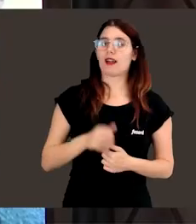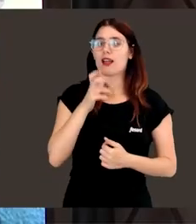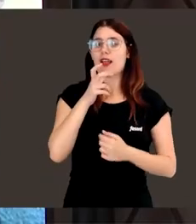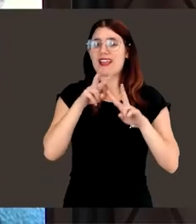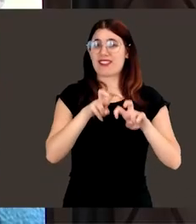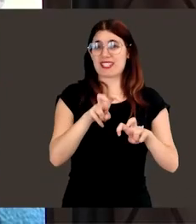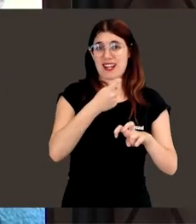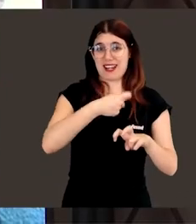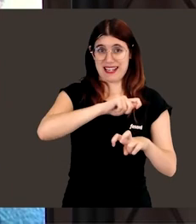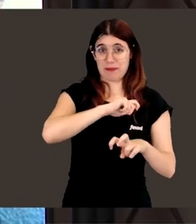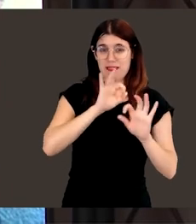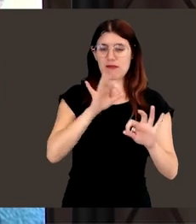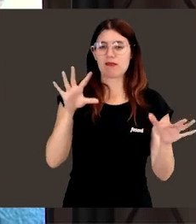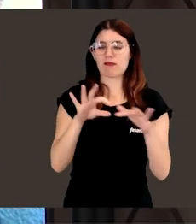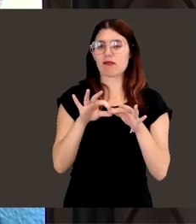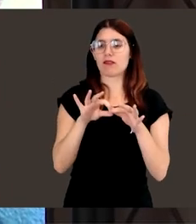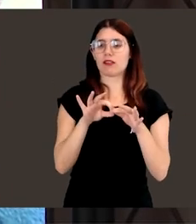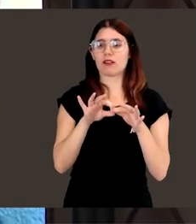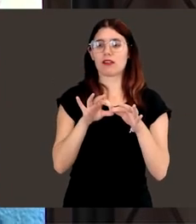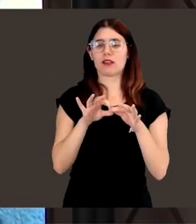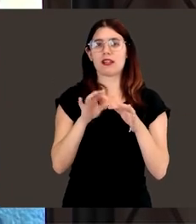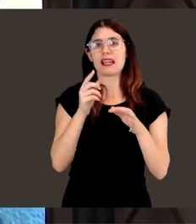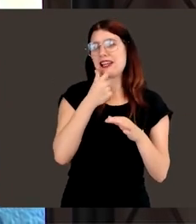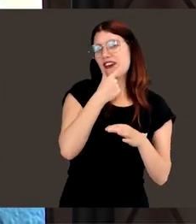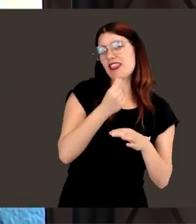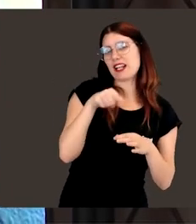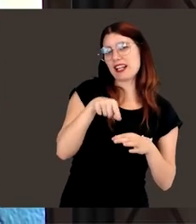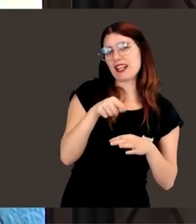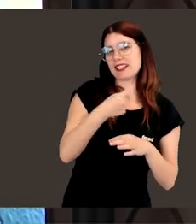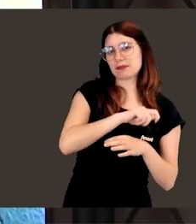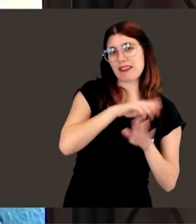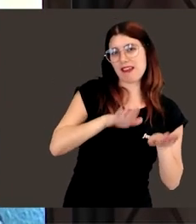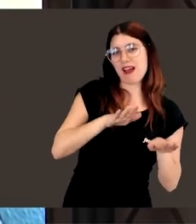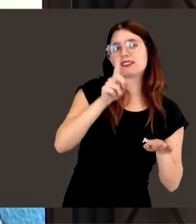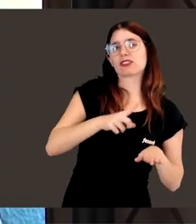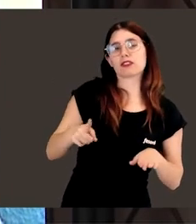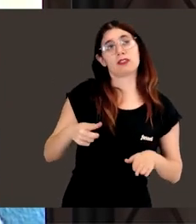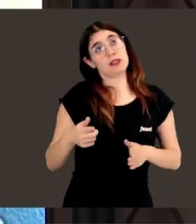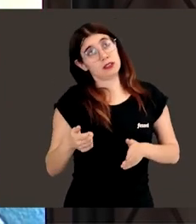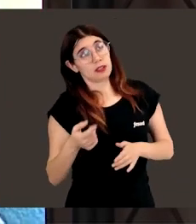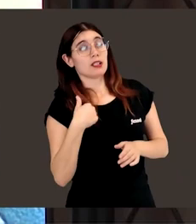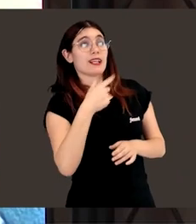España, Laura, es fácil? Bueno, es fácil si